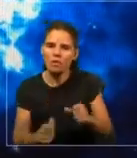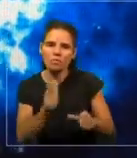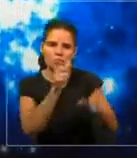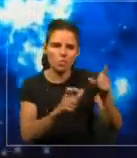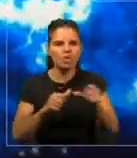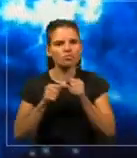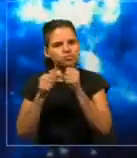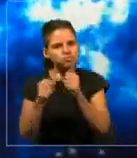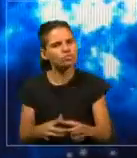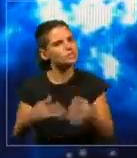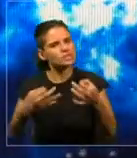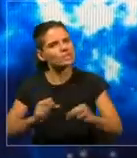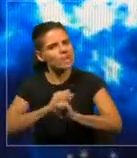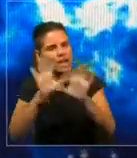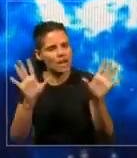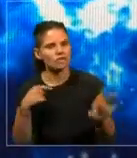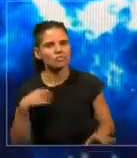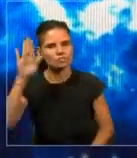nuestra especie.